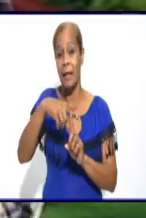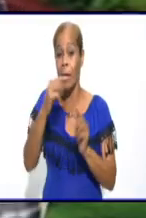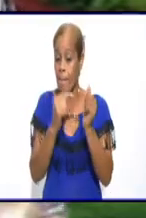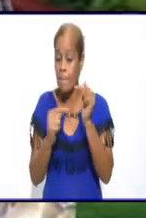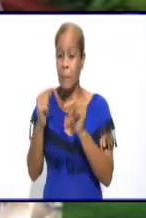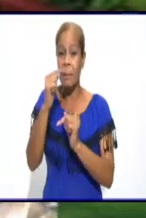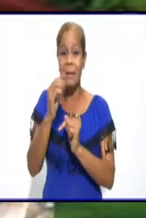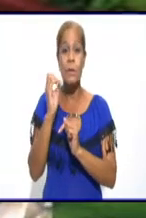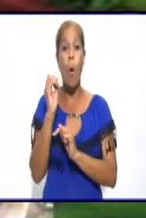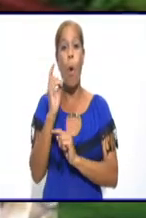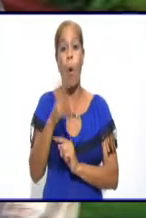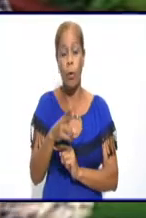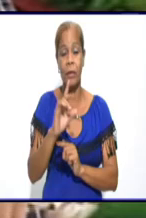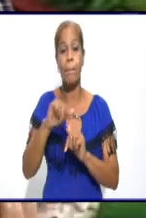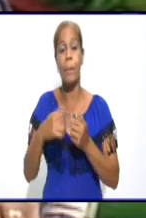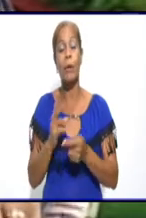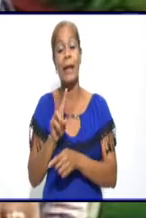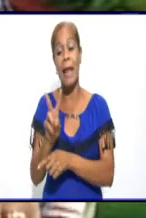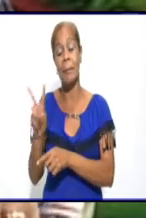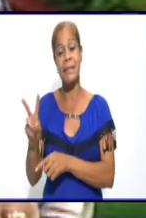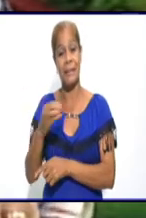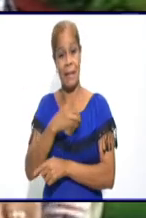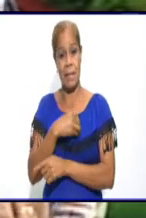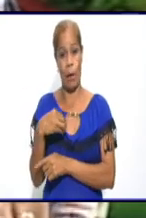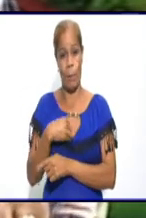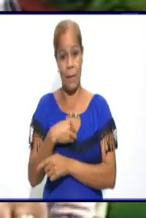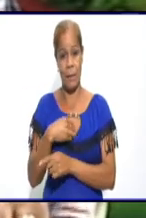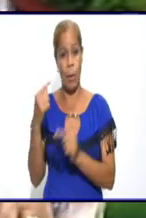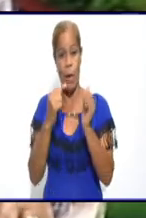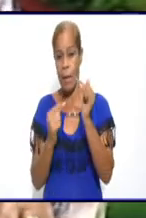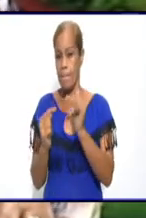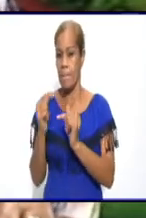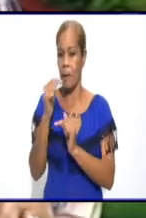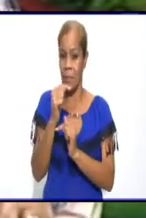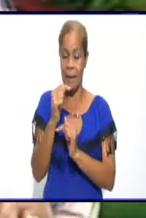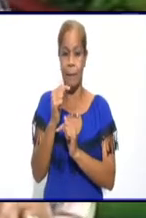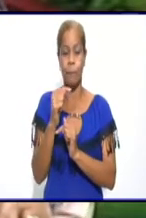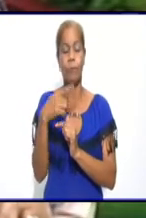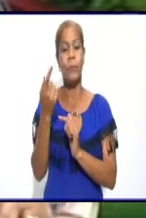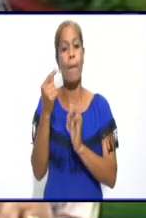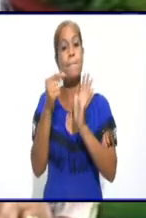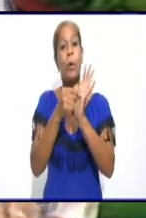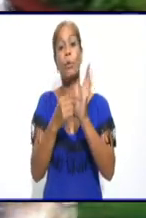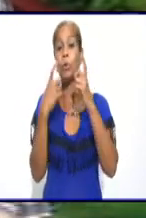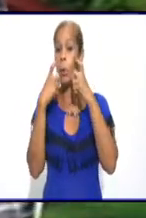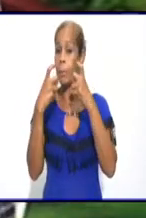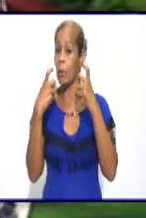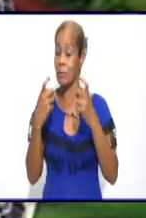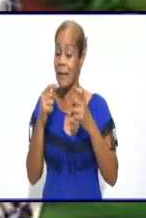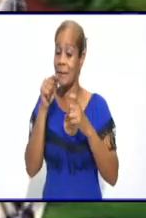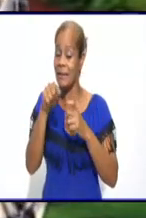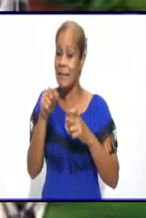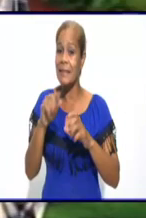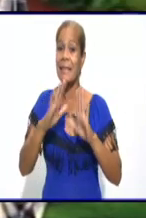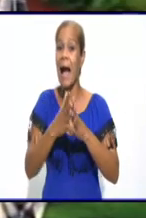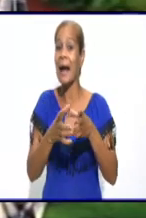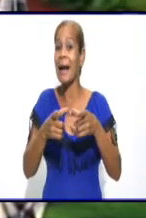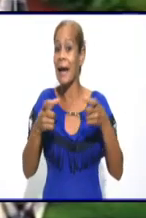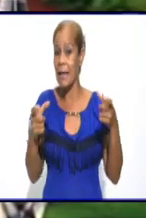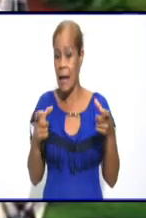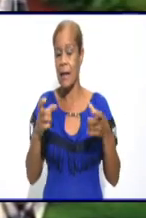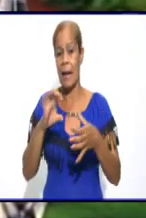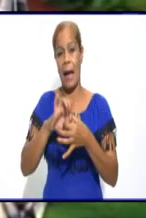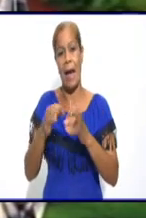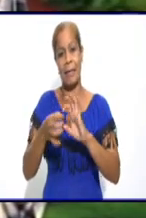porque la pesquisa se convierte en el primer, prácticamente el primer eslabón de esa gran cadena del Ministerio de Salud